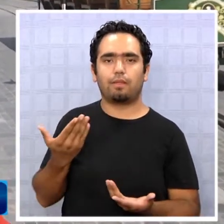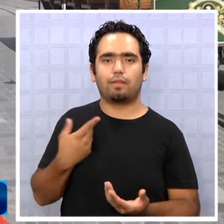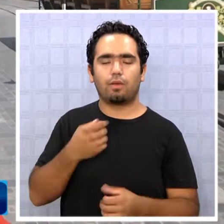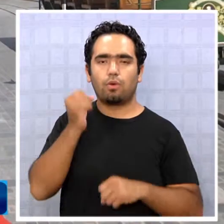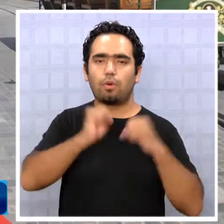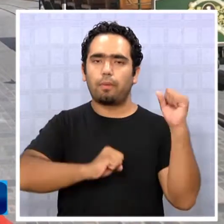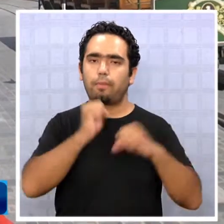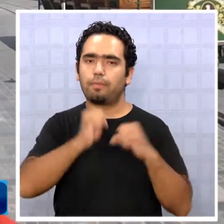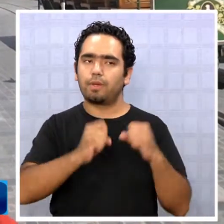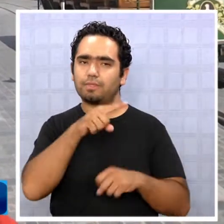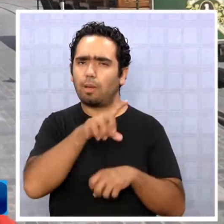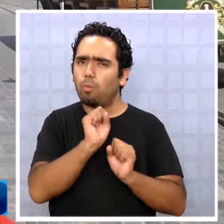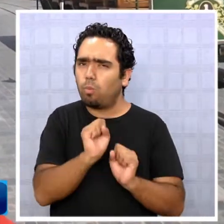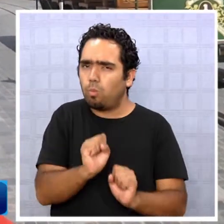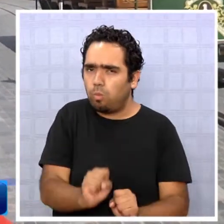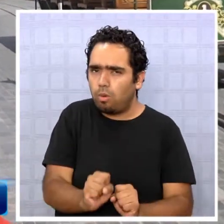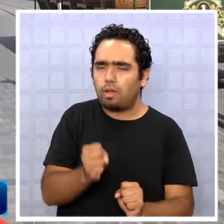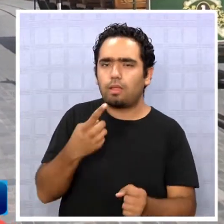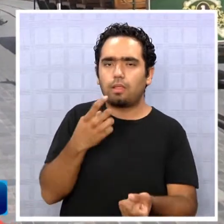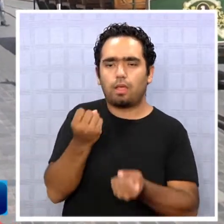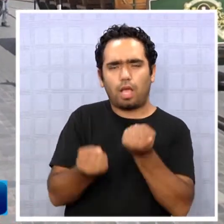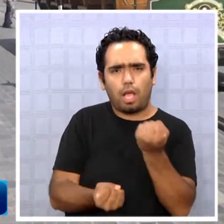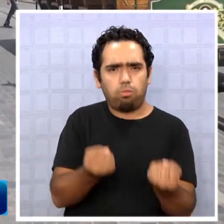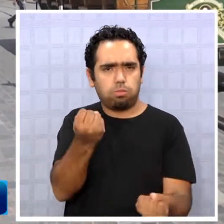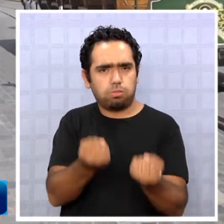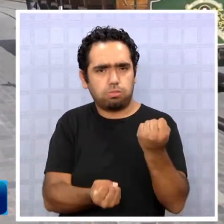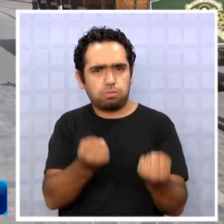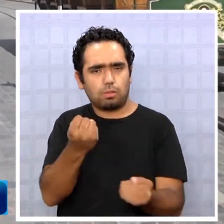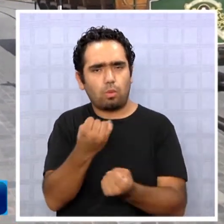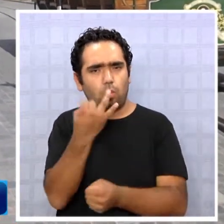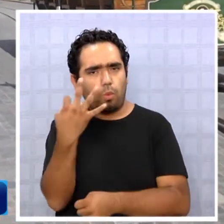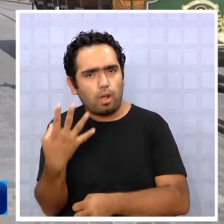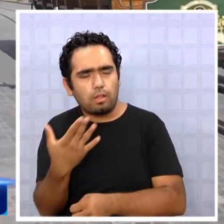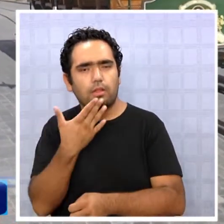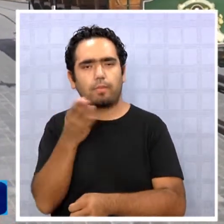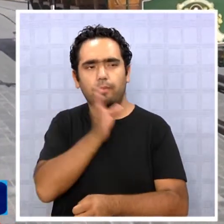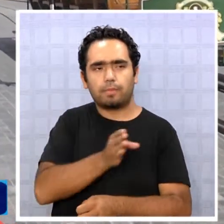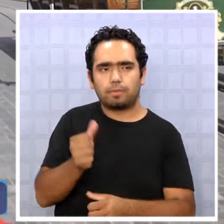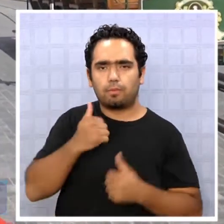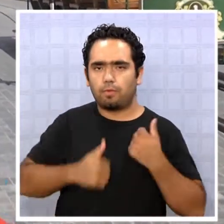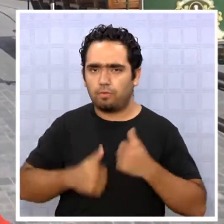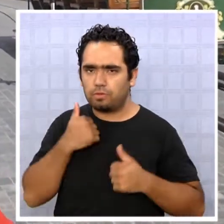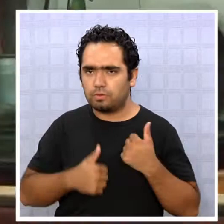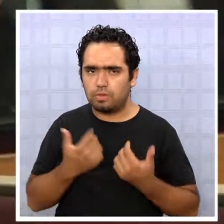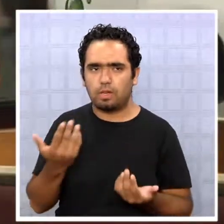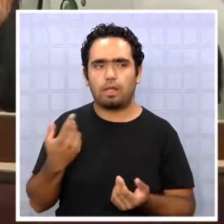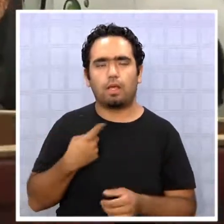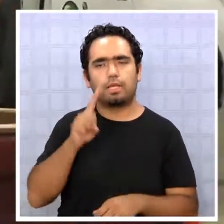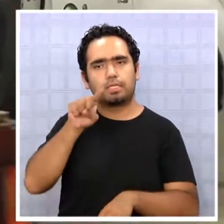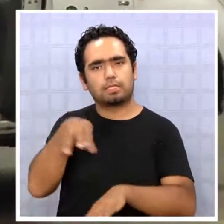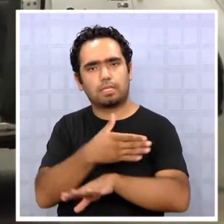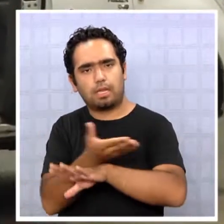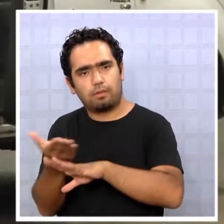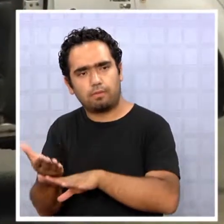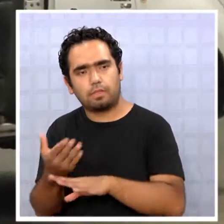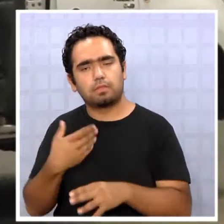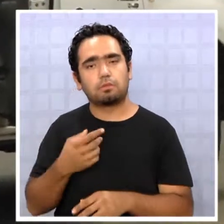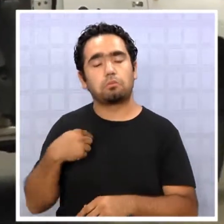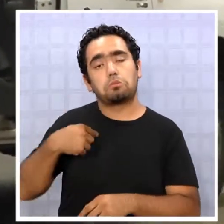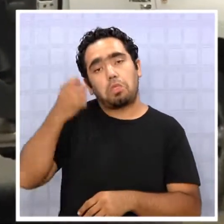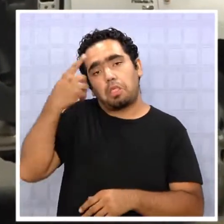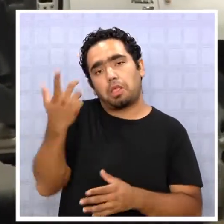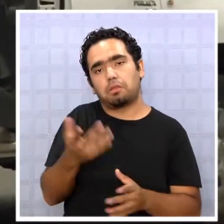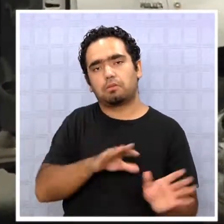probablemente pase también por la capacidad que tengan ellos de personal, de maquinaria, cierto, de la capacidad de poder realizar la tarea, de entregar el